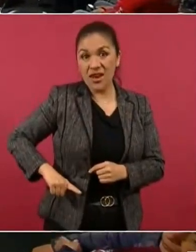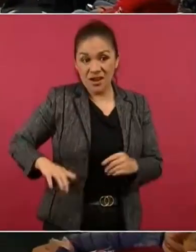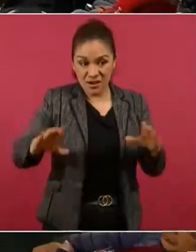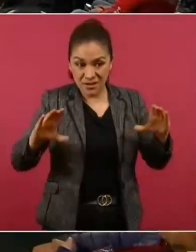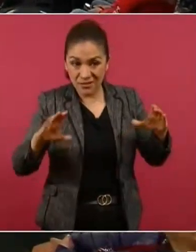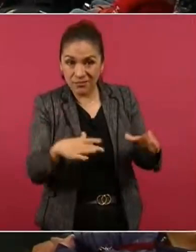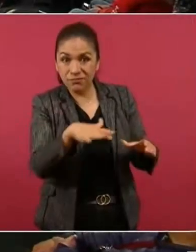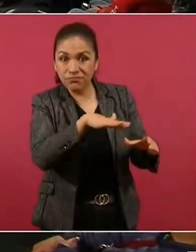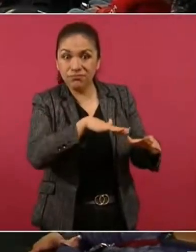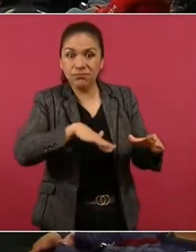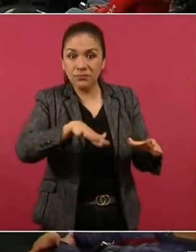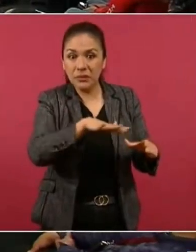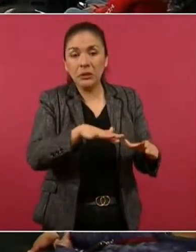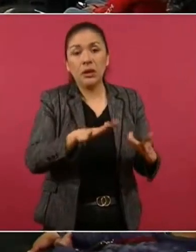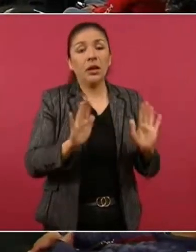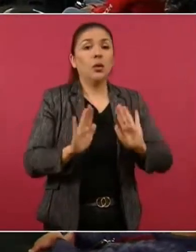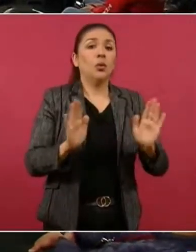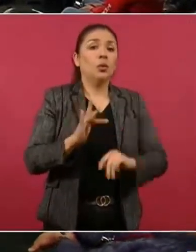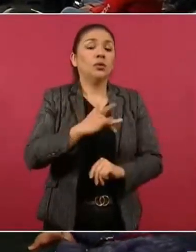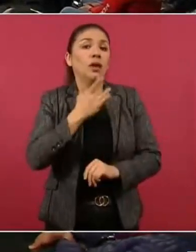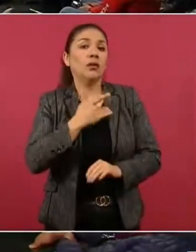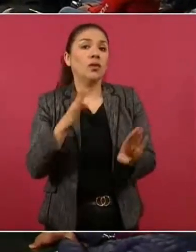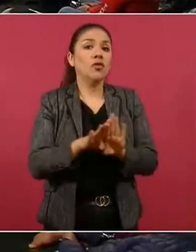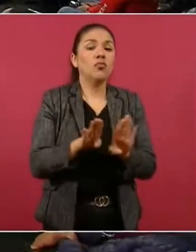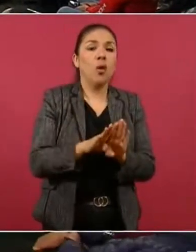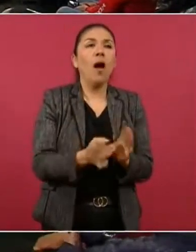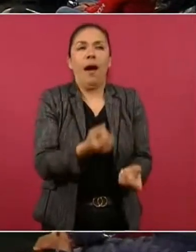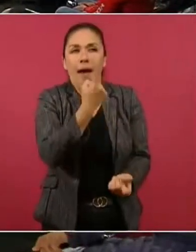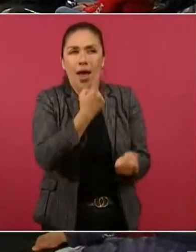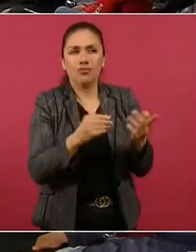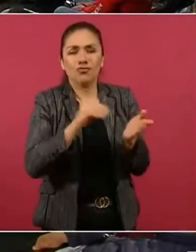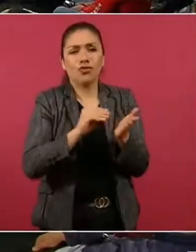que defienden algunos todavía